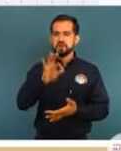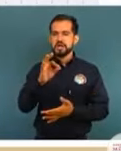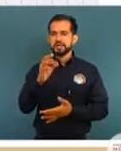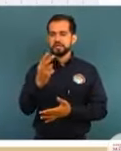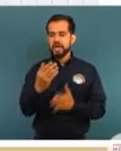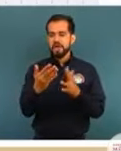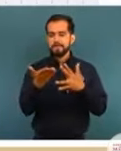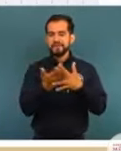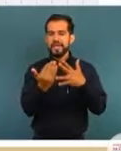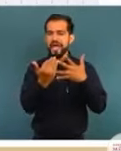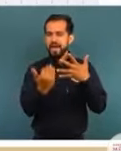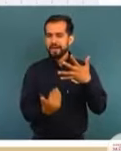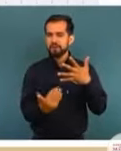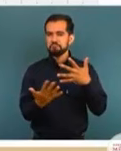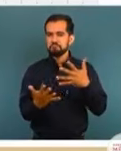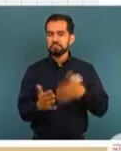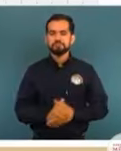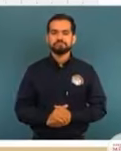la media se encuentra.